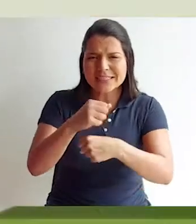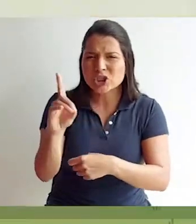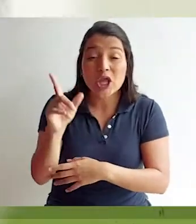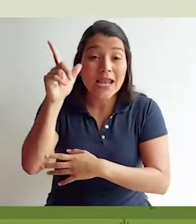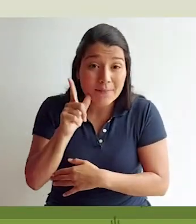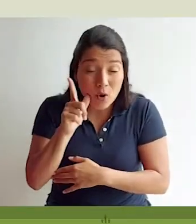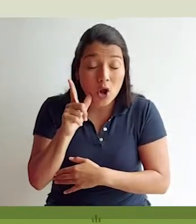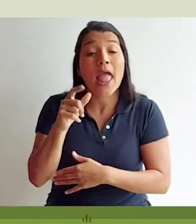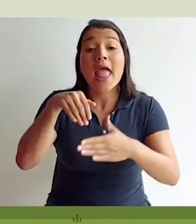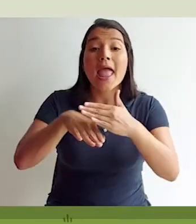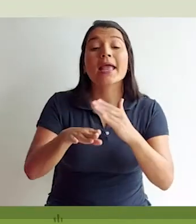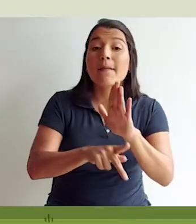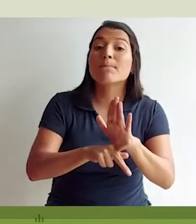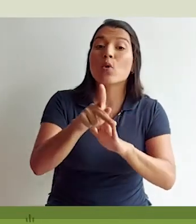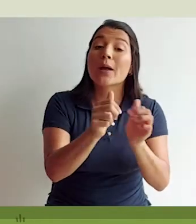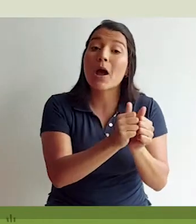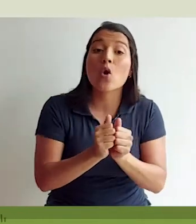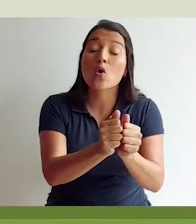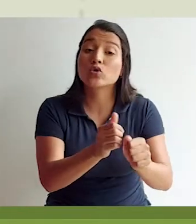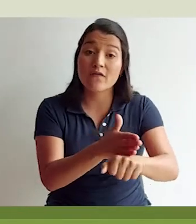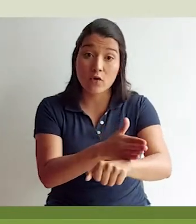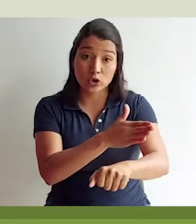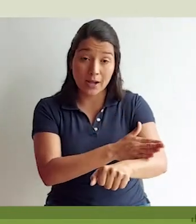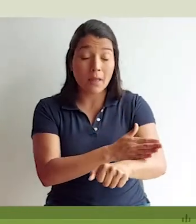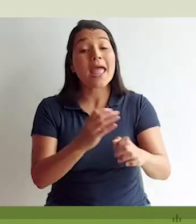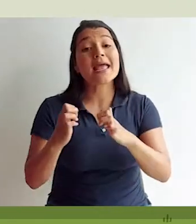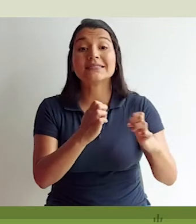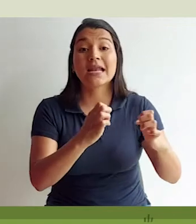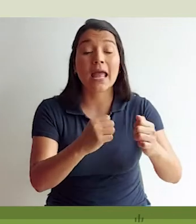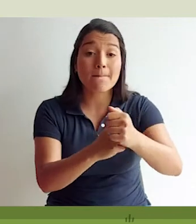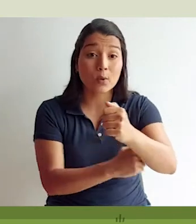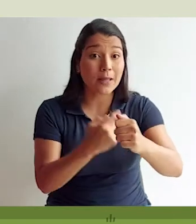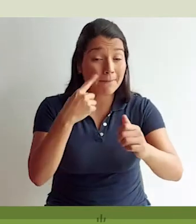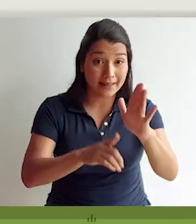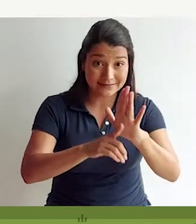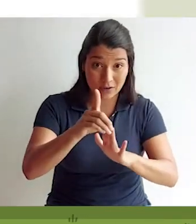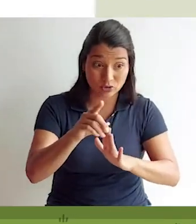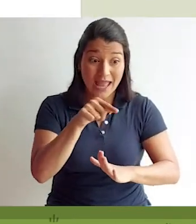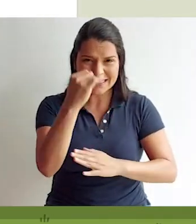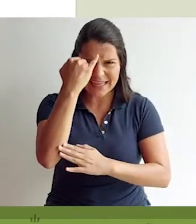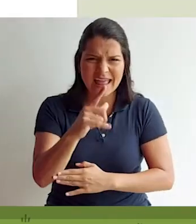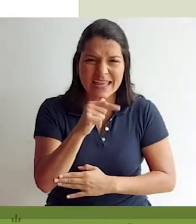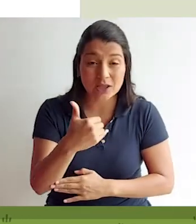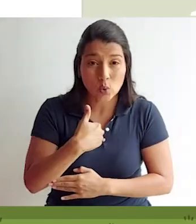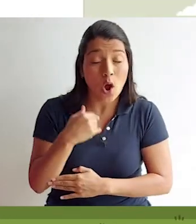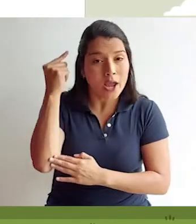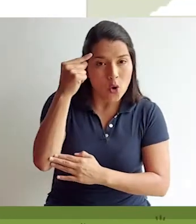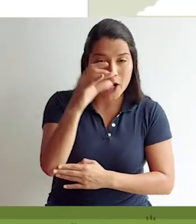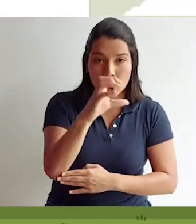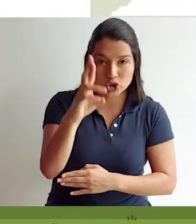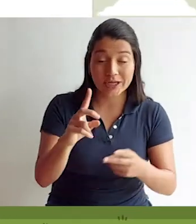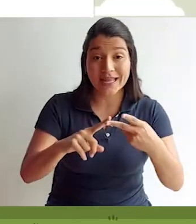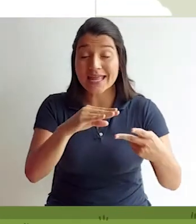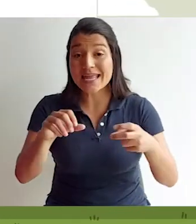El proyecto Mujeres Agricultoras del Caribe se realizó en el Cantón de Limón, en el marco del Programa Conjunto Fortalecimiento de la